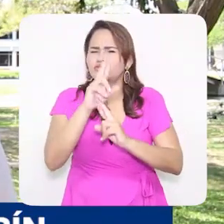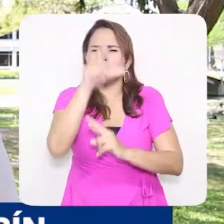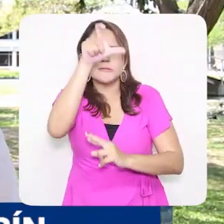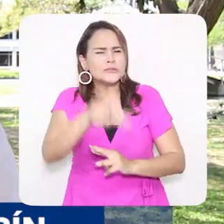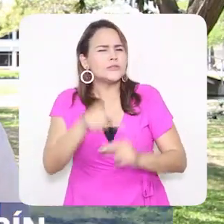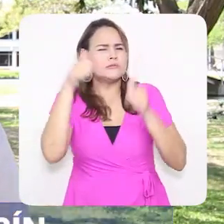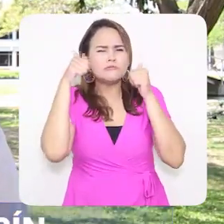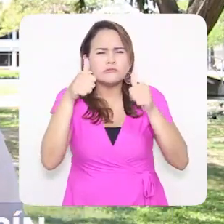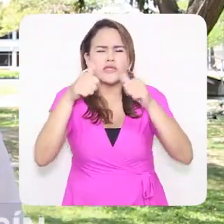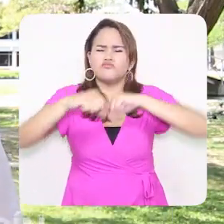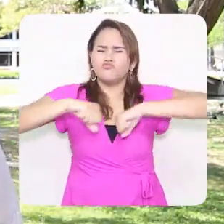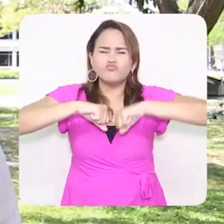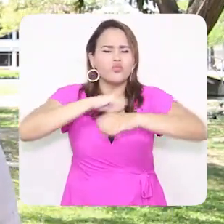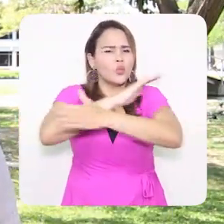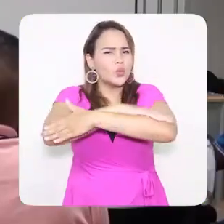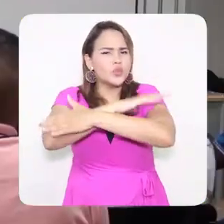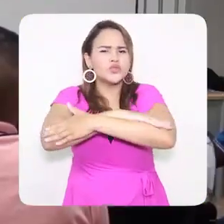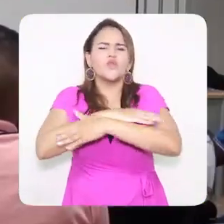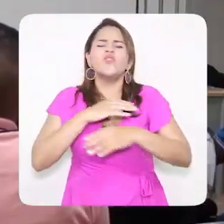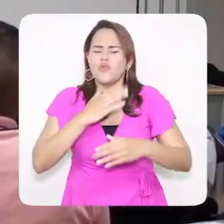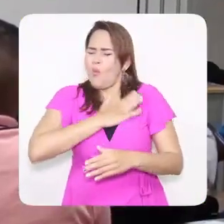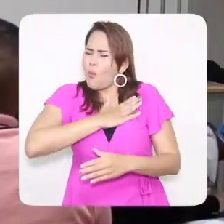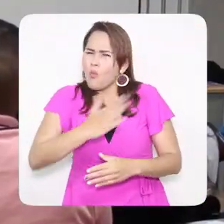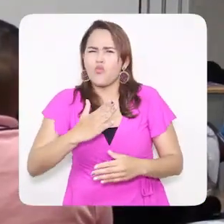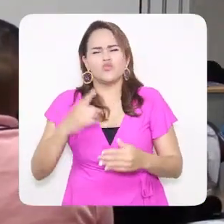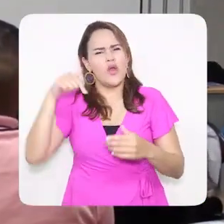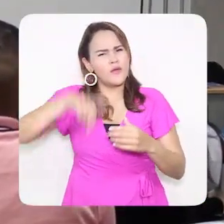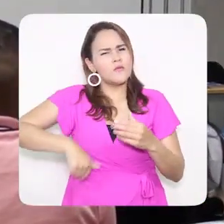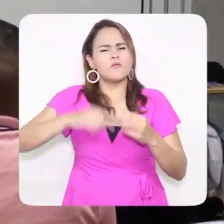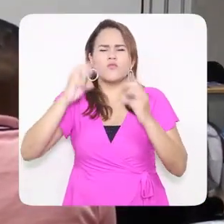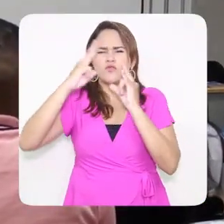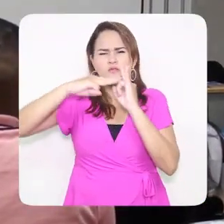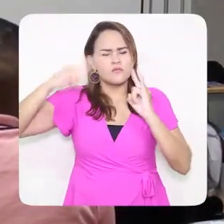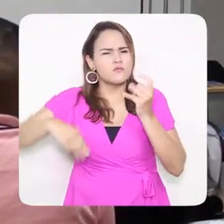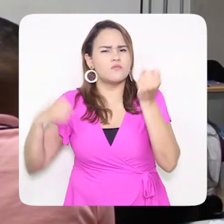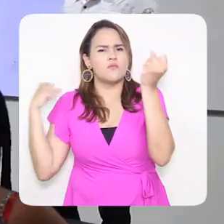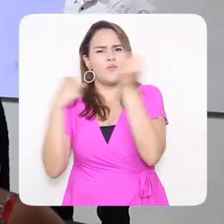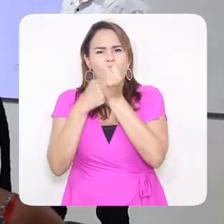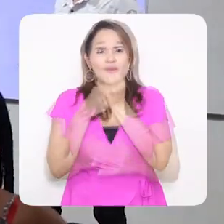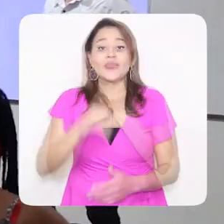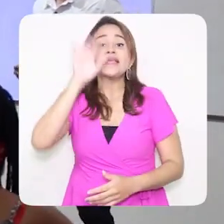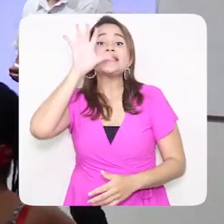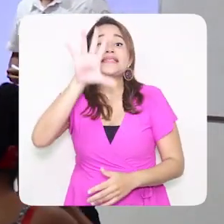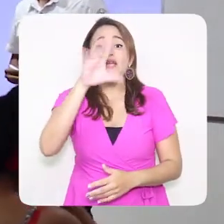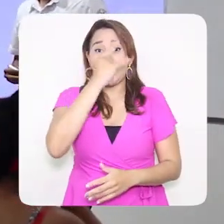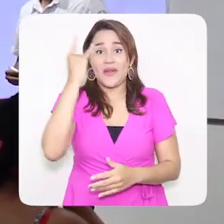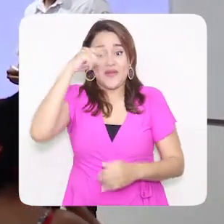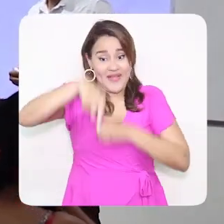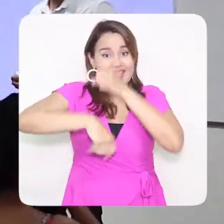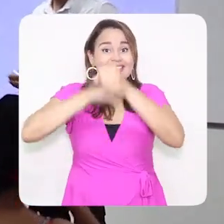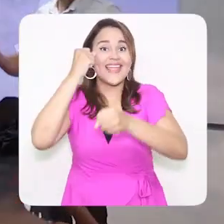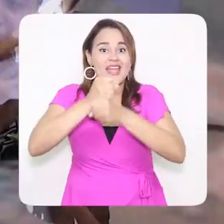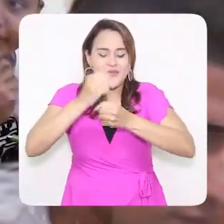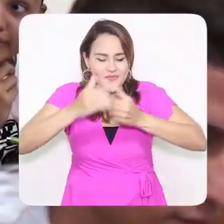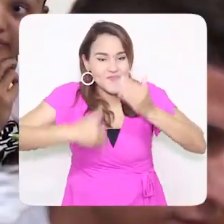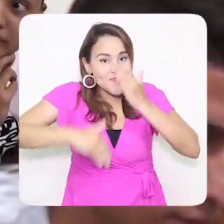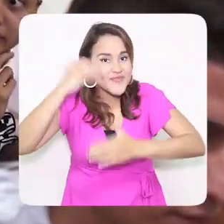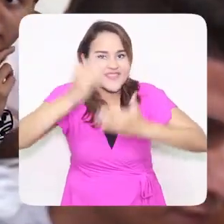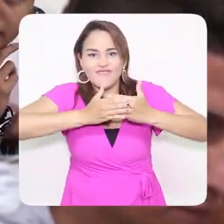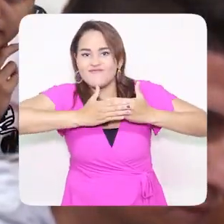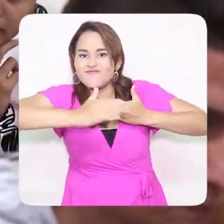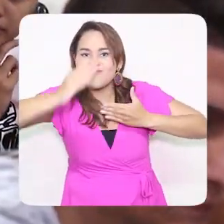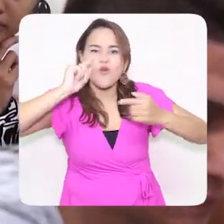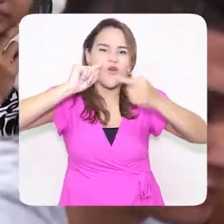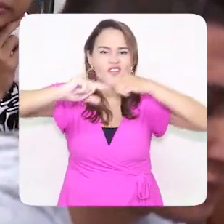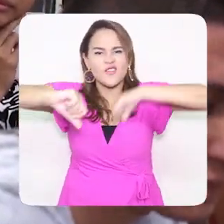felicitación, reafirmando el apoyo institucional para el cumplimiento de las funciones. A partir del 5 de marzo del presente año, el docente